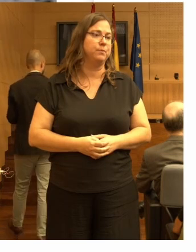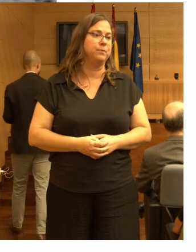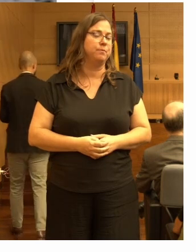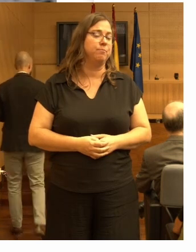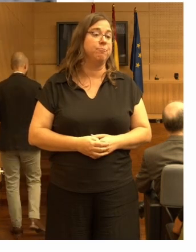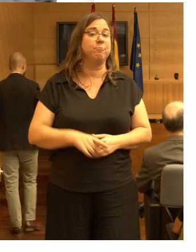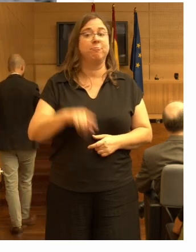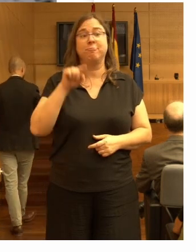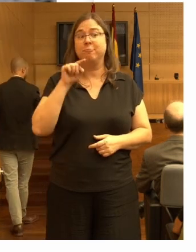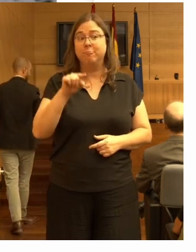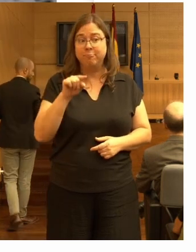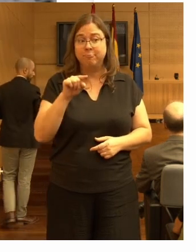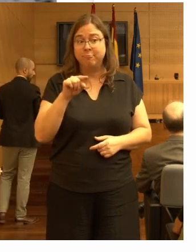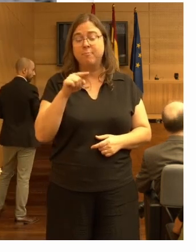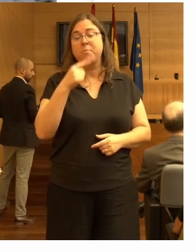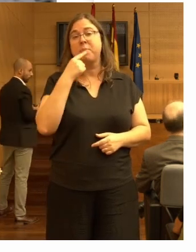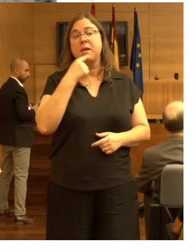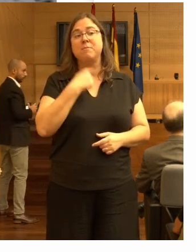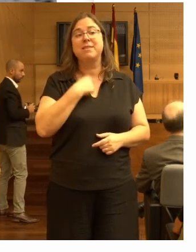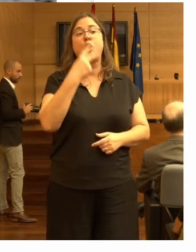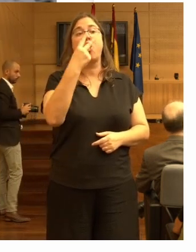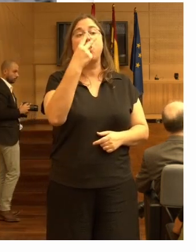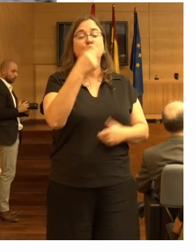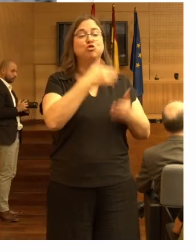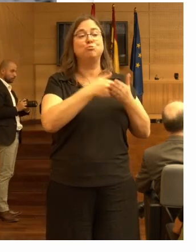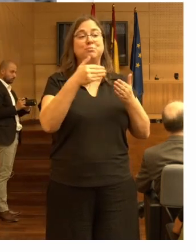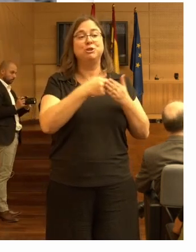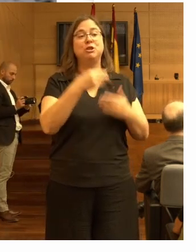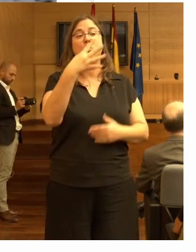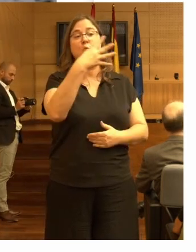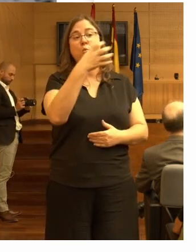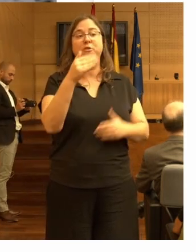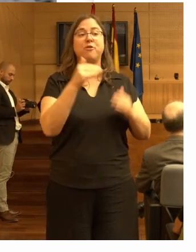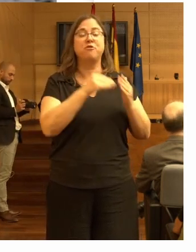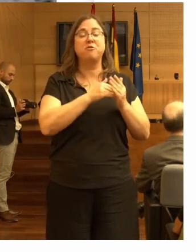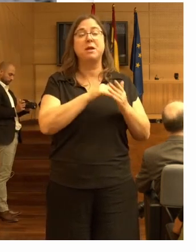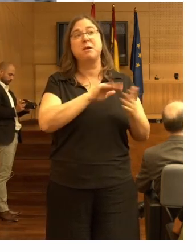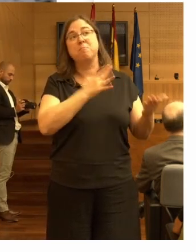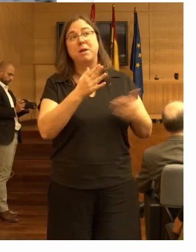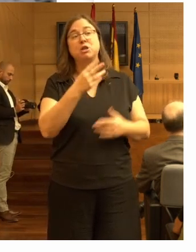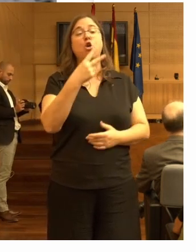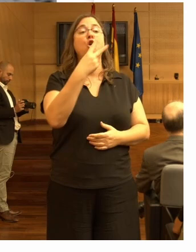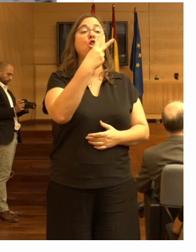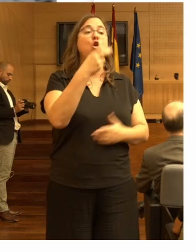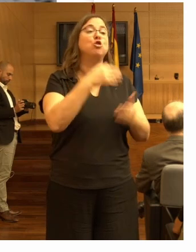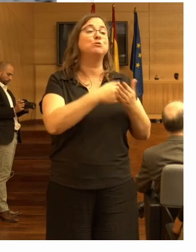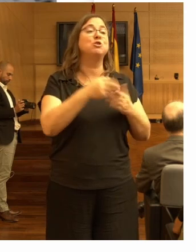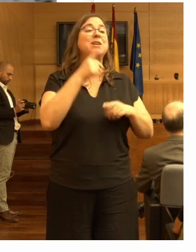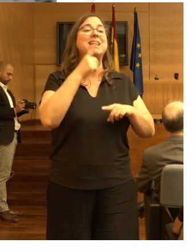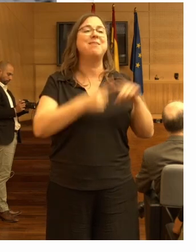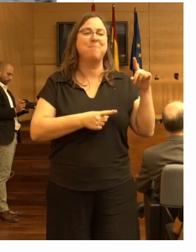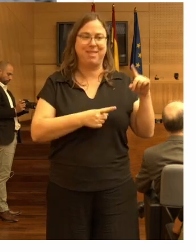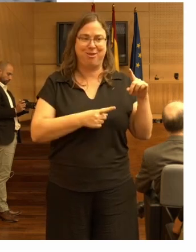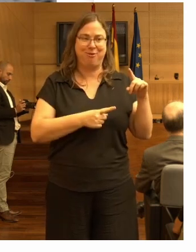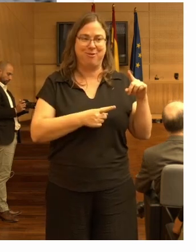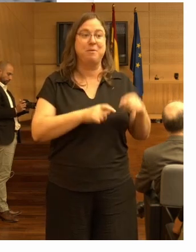esto nos da dos millones cuatrocientos mil o dos millones y medio de caídas al año, dos por persona.